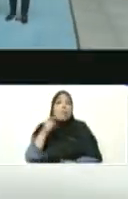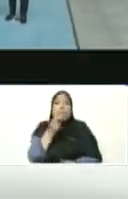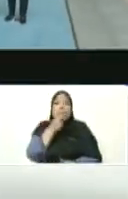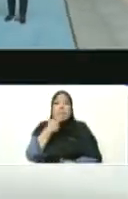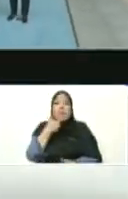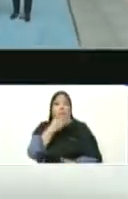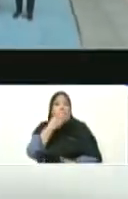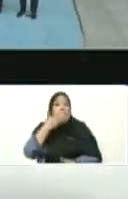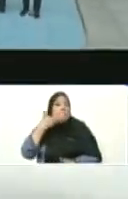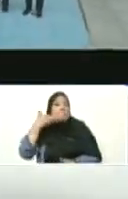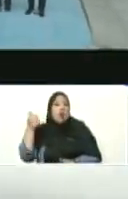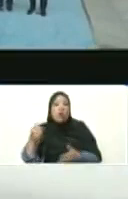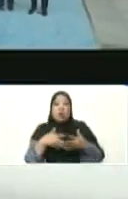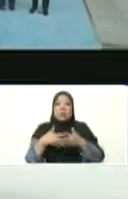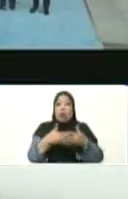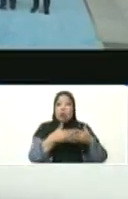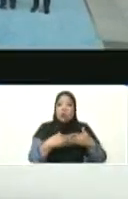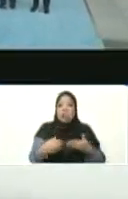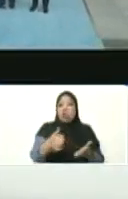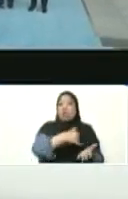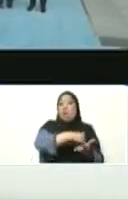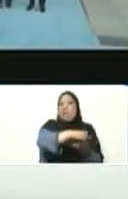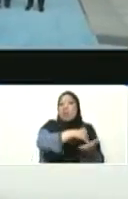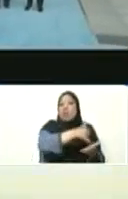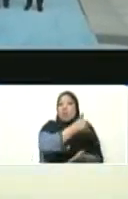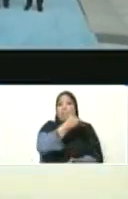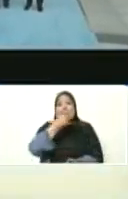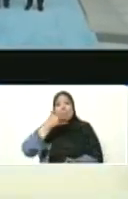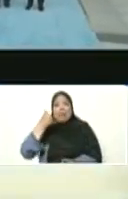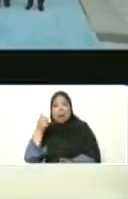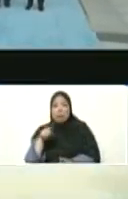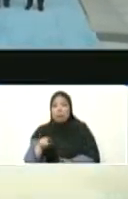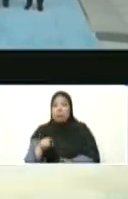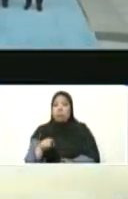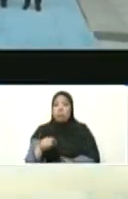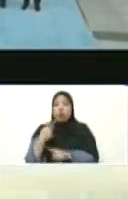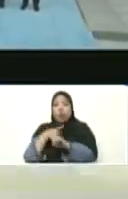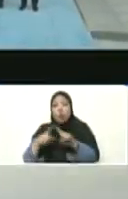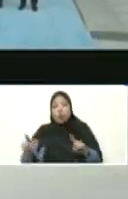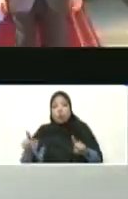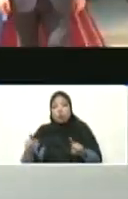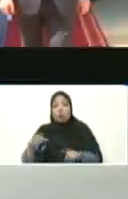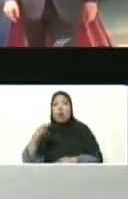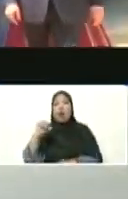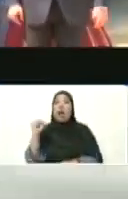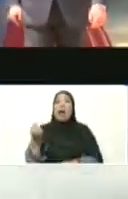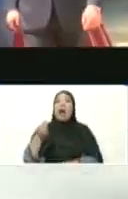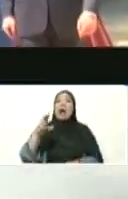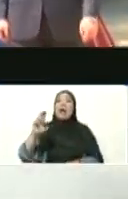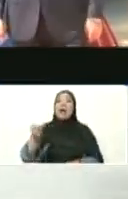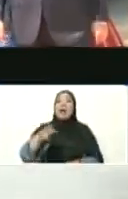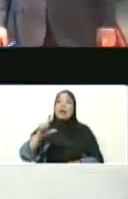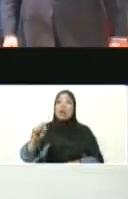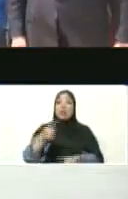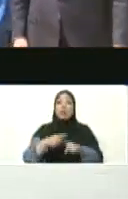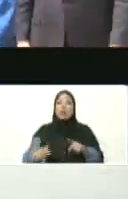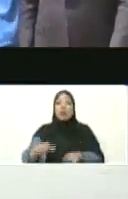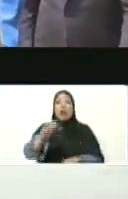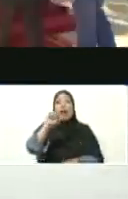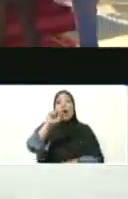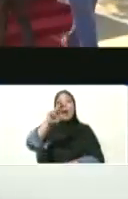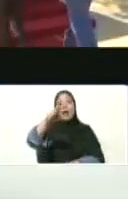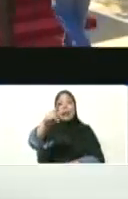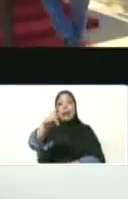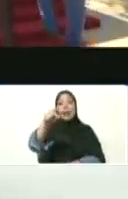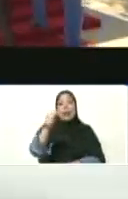Bella, Teherán, muy bella. Argel, la capital de Argelia. Ankara, la capital de Turquía.